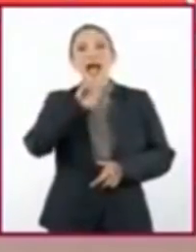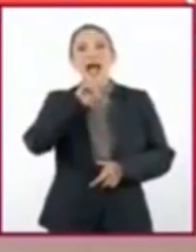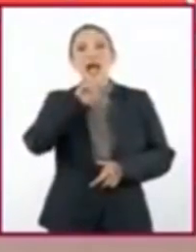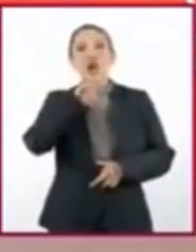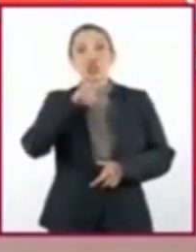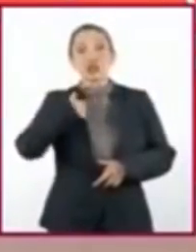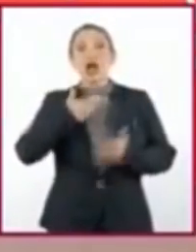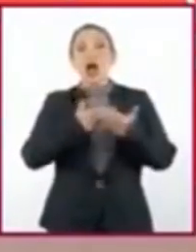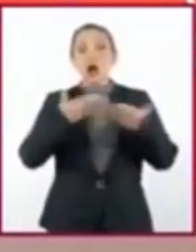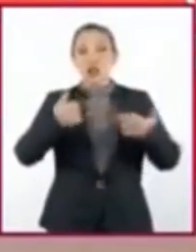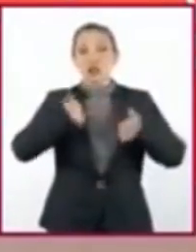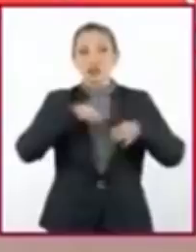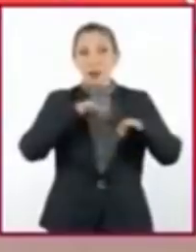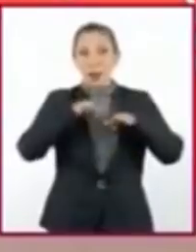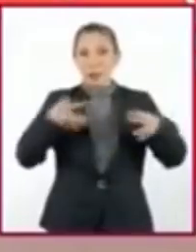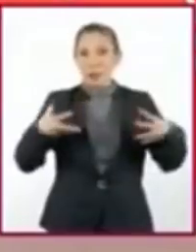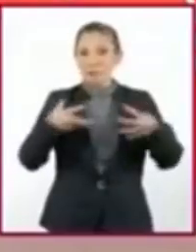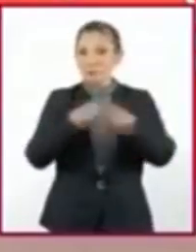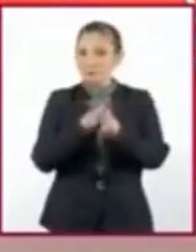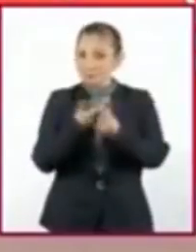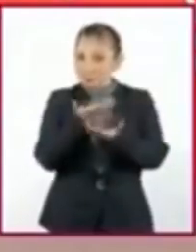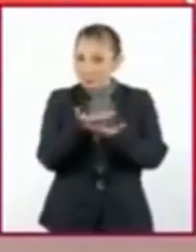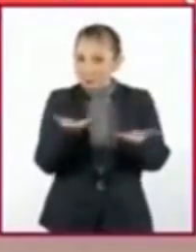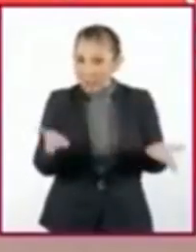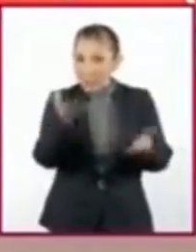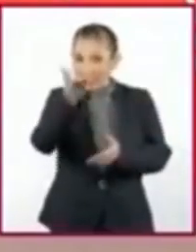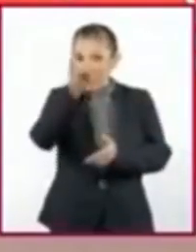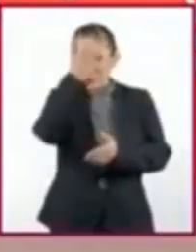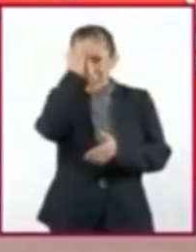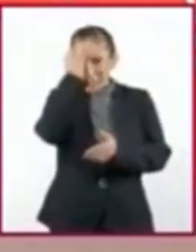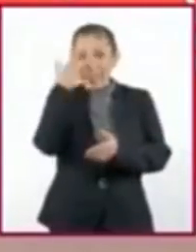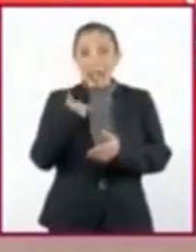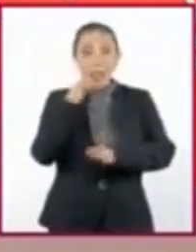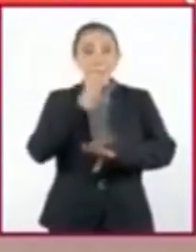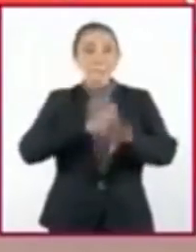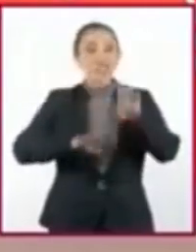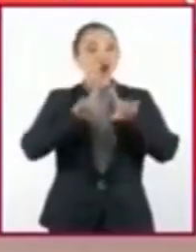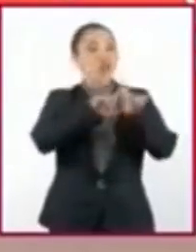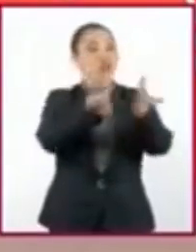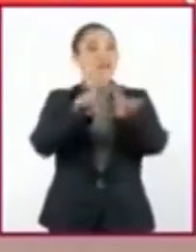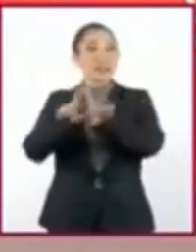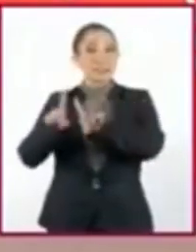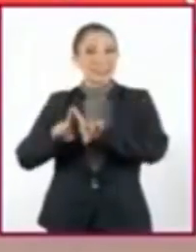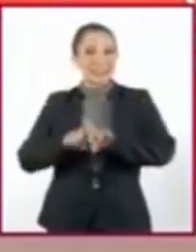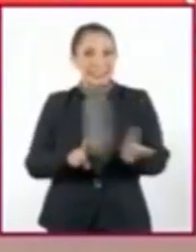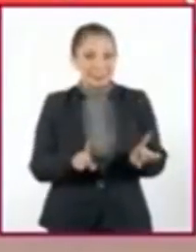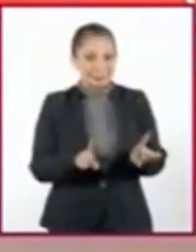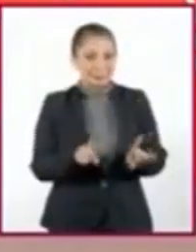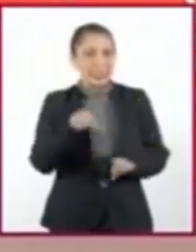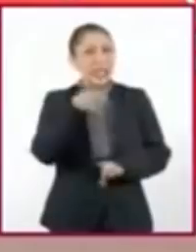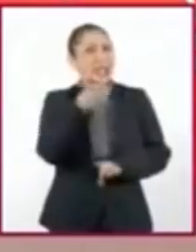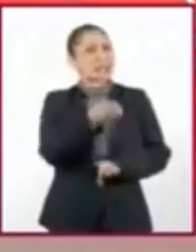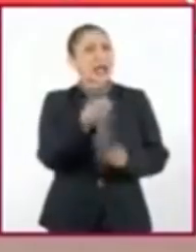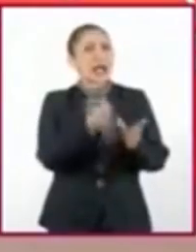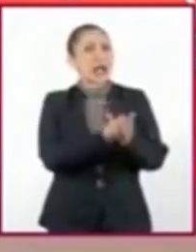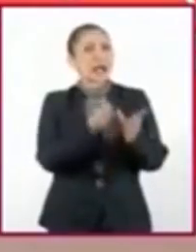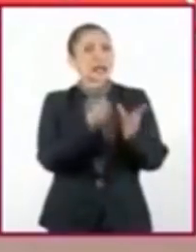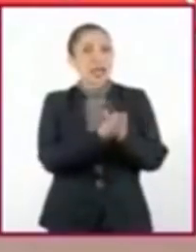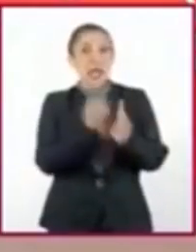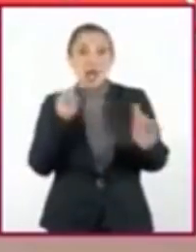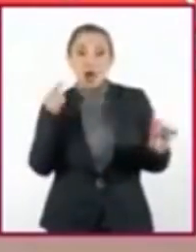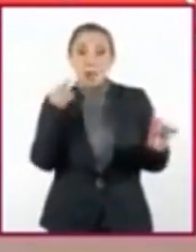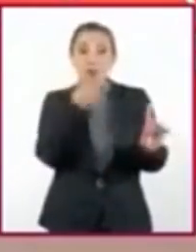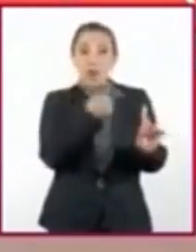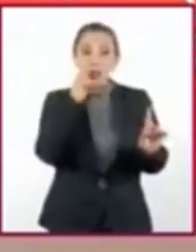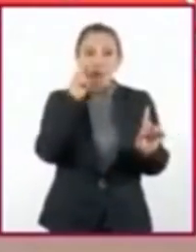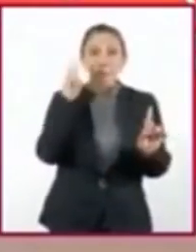turno de continuar trabajando con ustedes el aprendizaje de la biodiversidad. En esta sesión tendremos como propósito